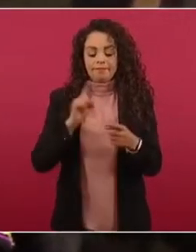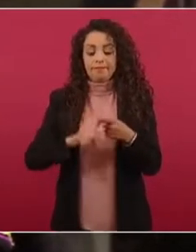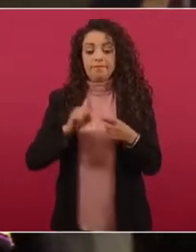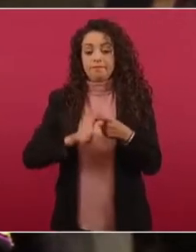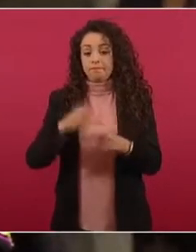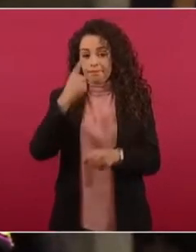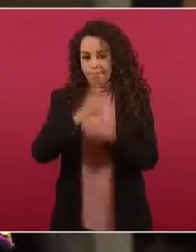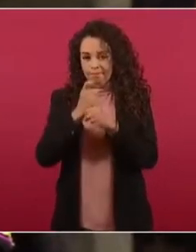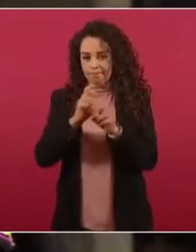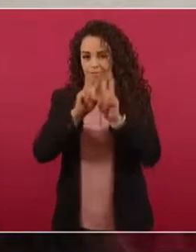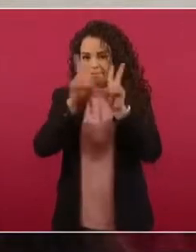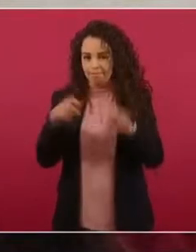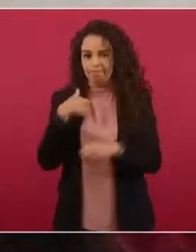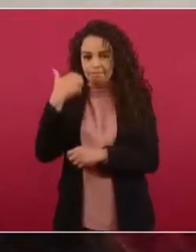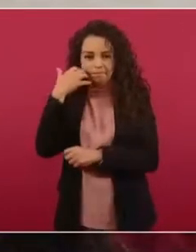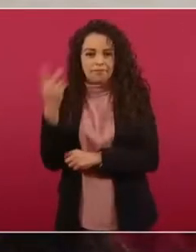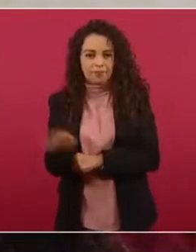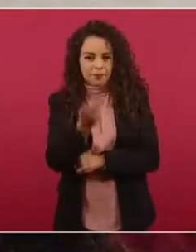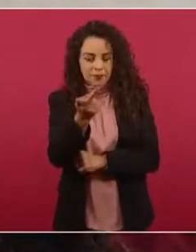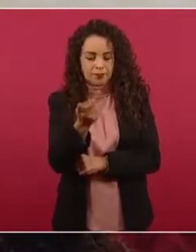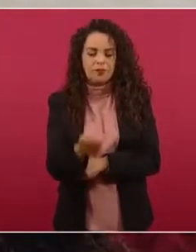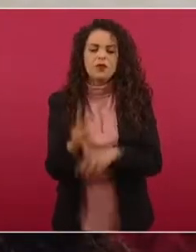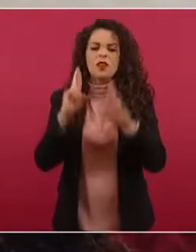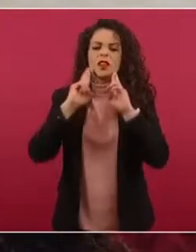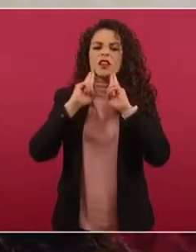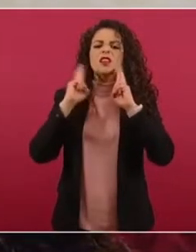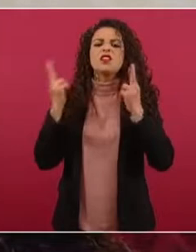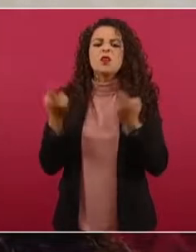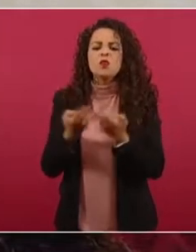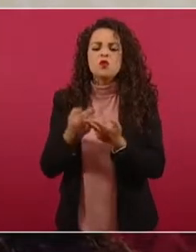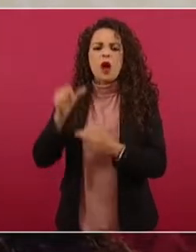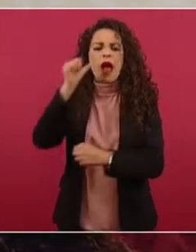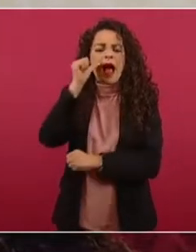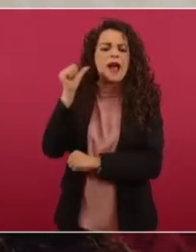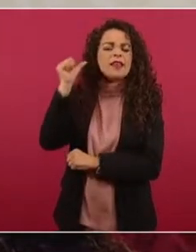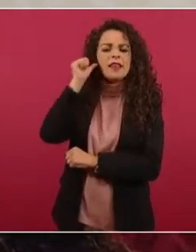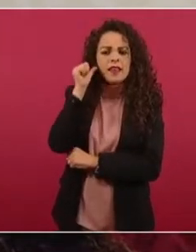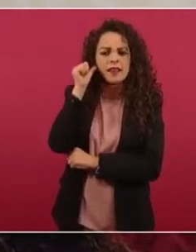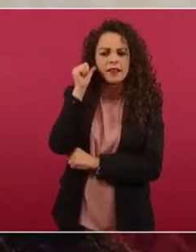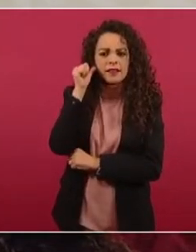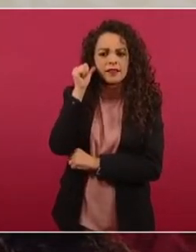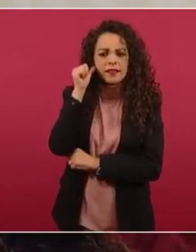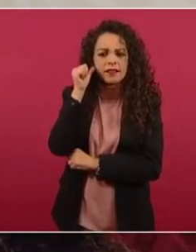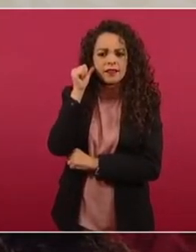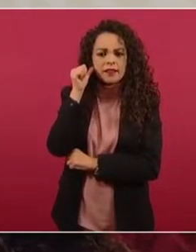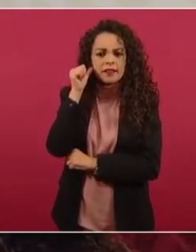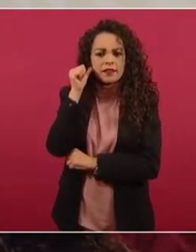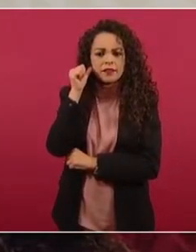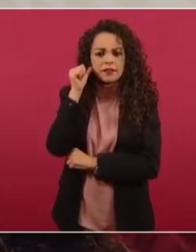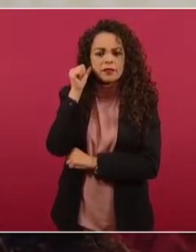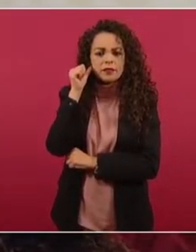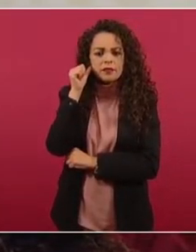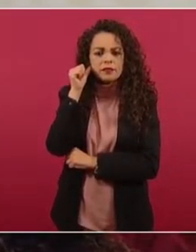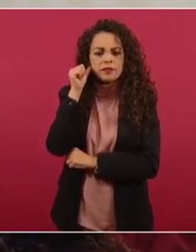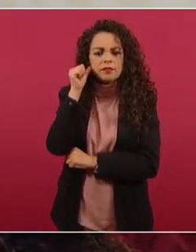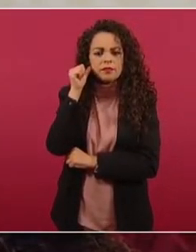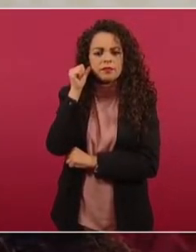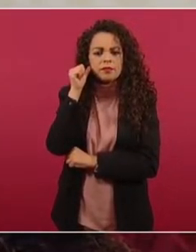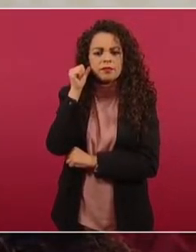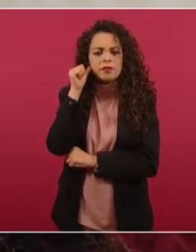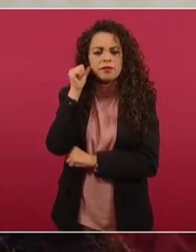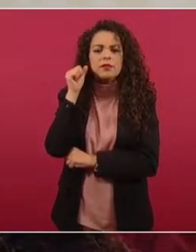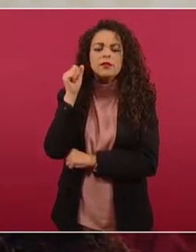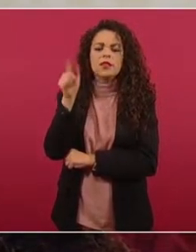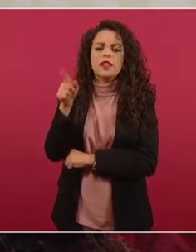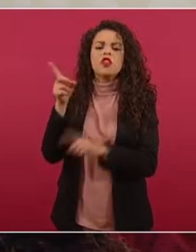Ayer se dio una reunión en el ejido, en la Casa